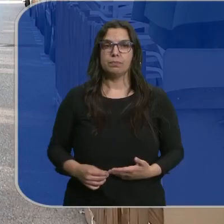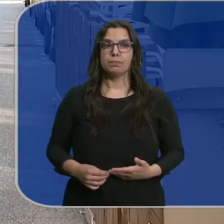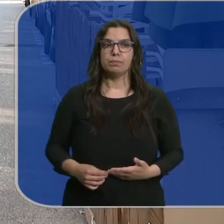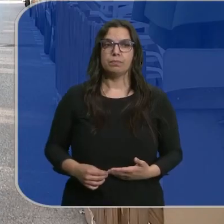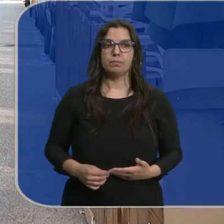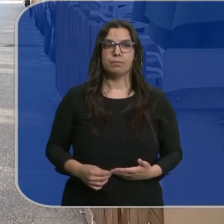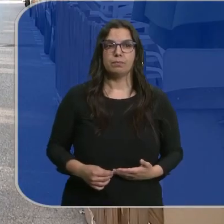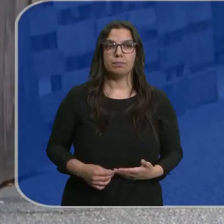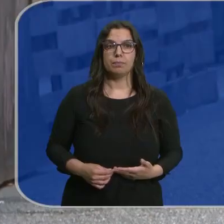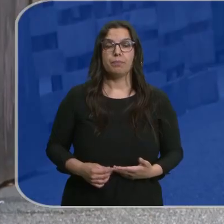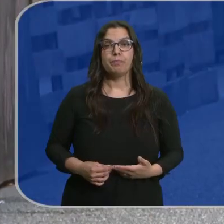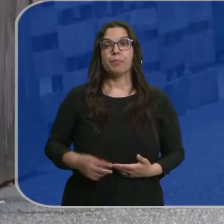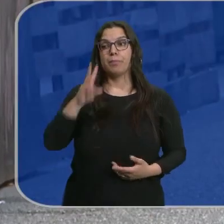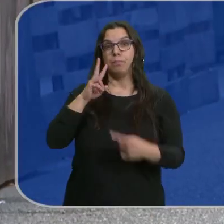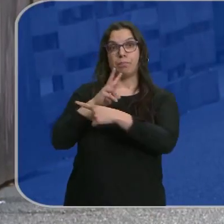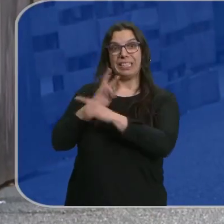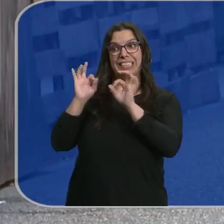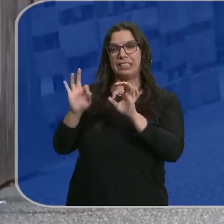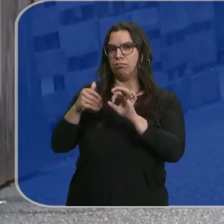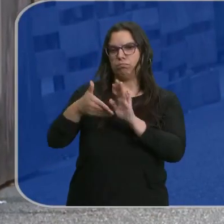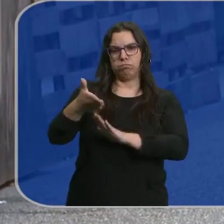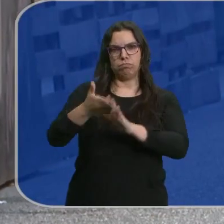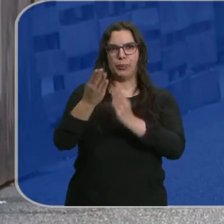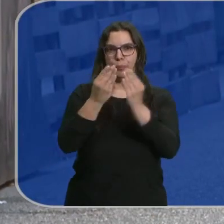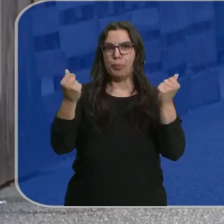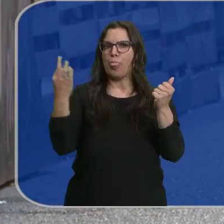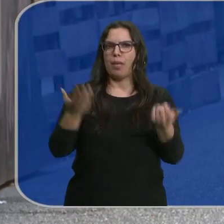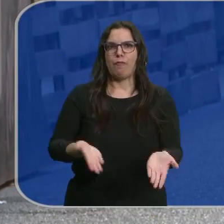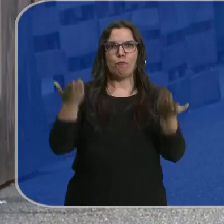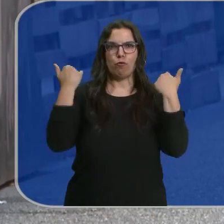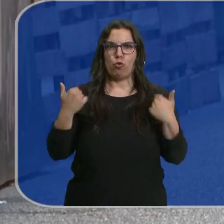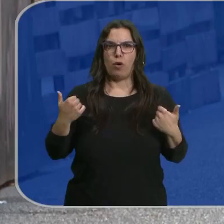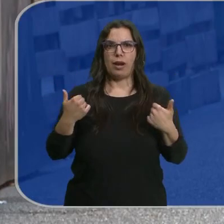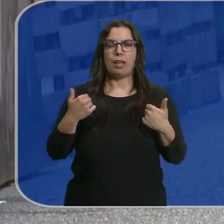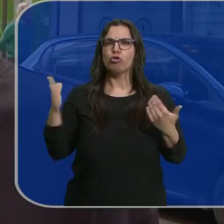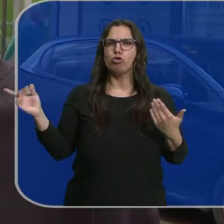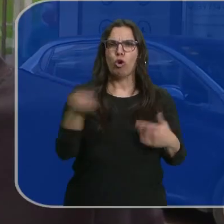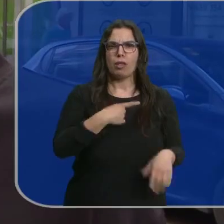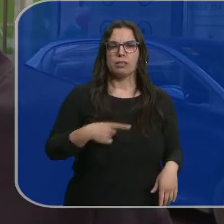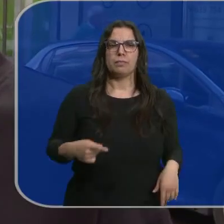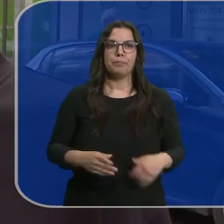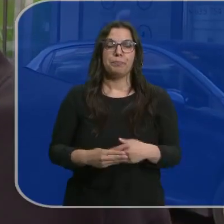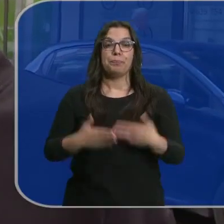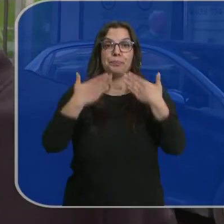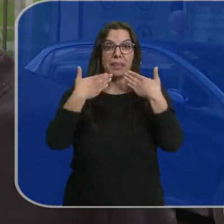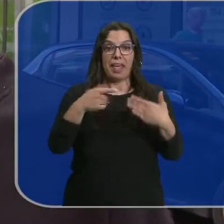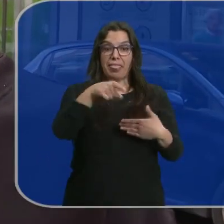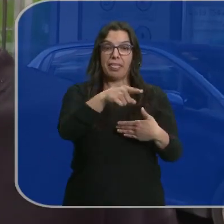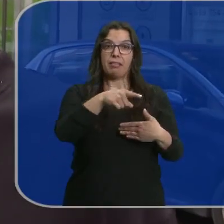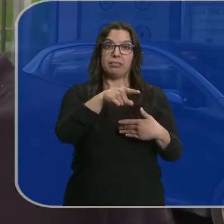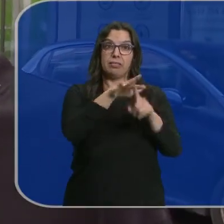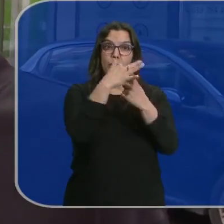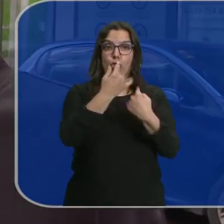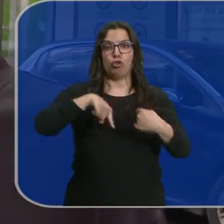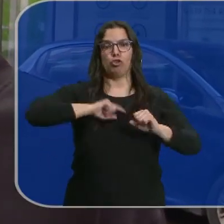No habrá ni rastro de terrazas COVID en Palencia. Los hosteleros deberán retirarlas sin excepciones. Gracias a esto hemos